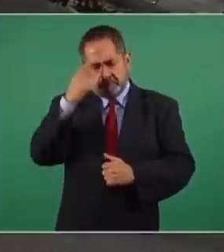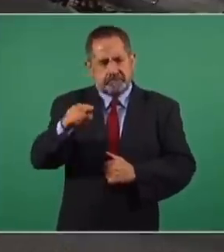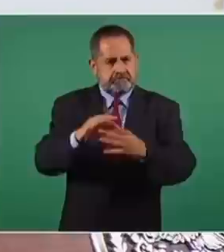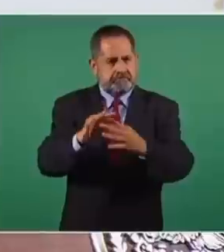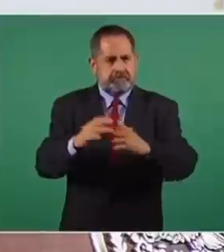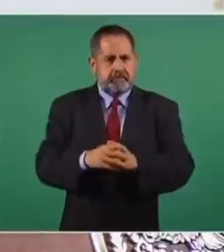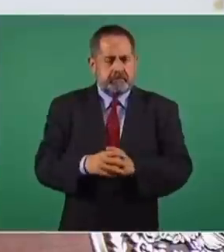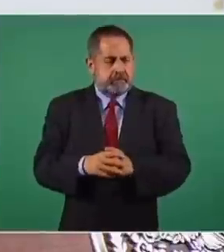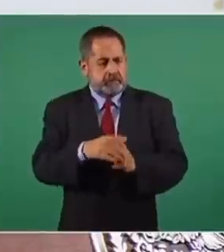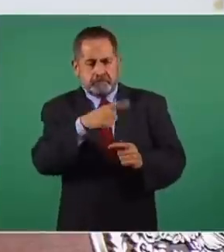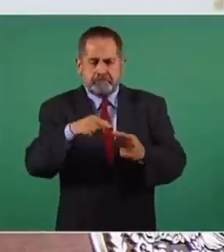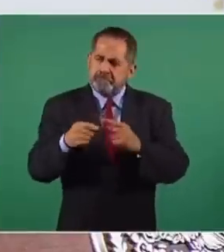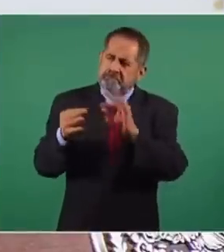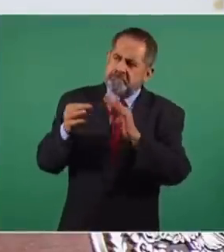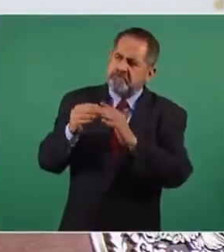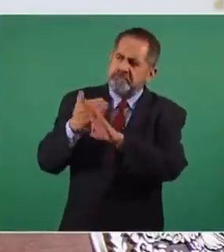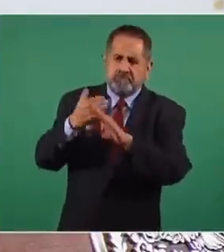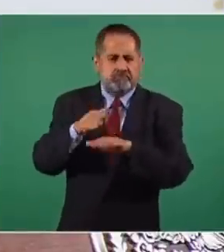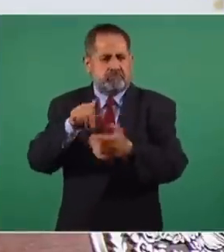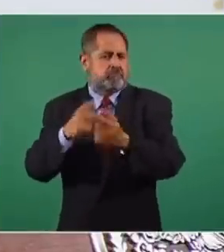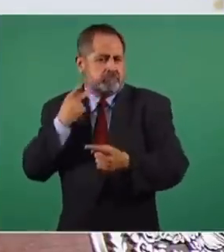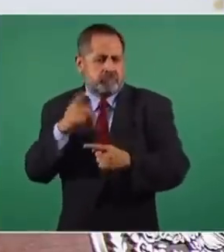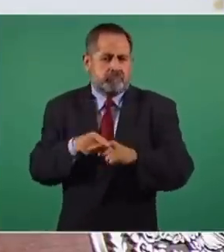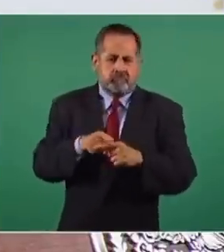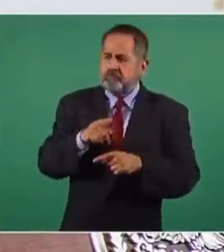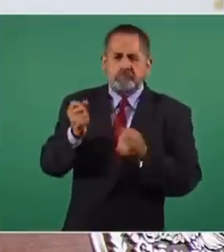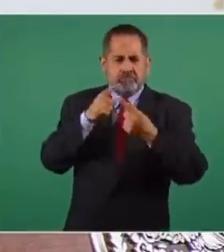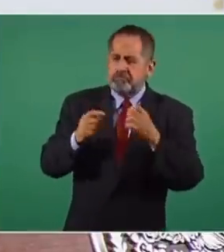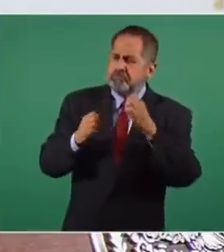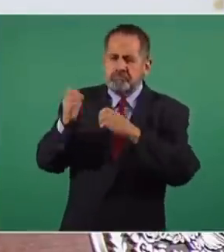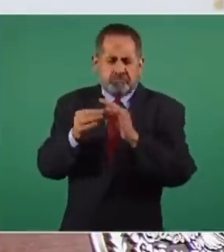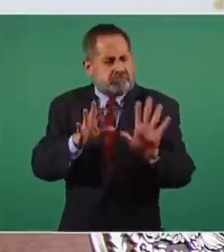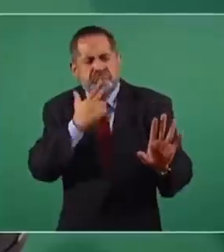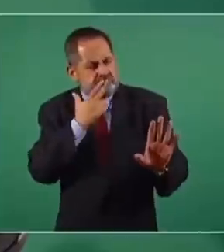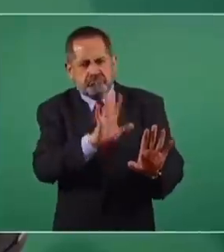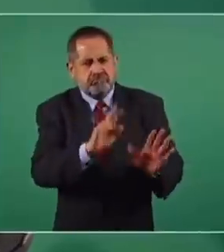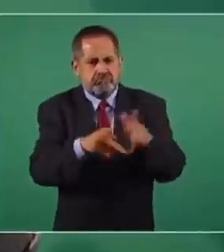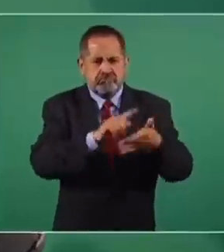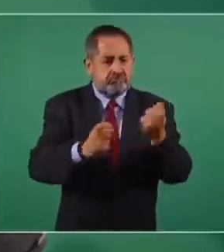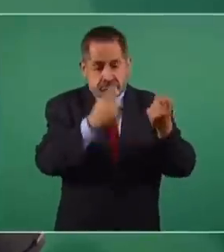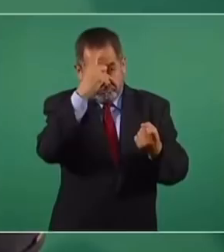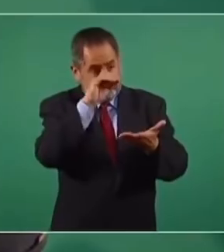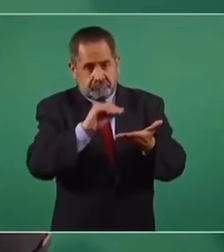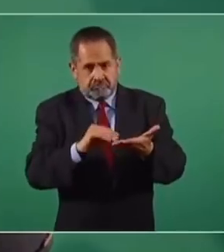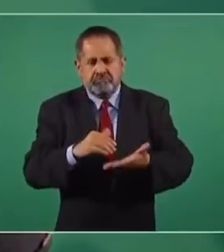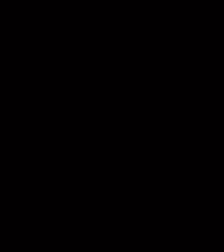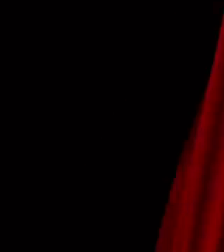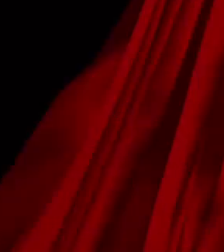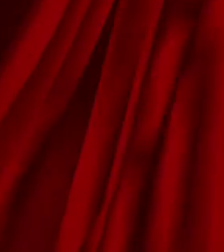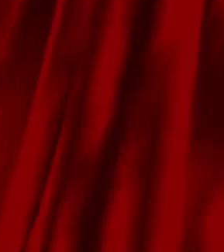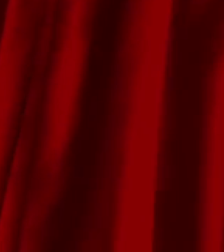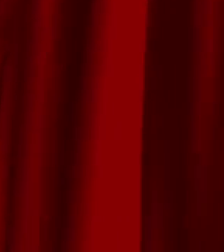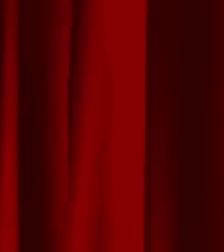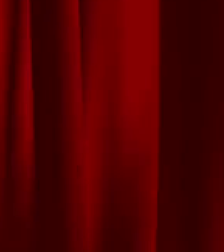la crítica política, hasta el despropósito. Hasta el invento nos ayuda.